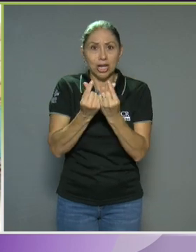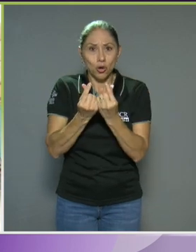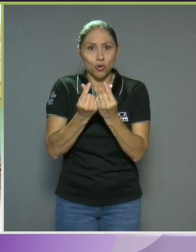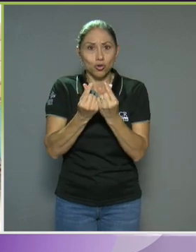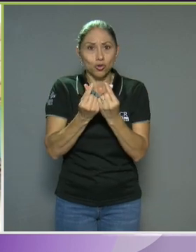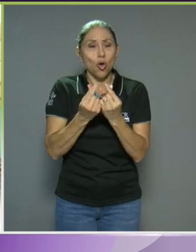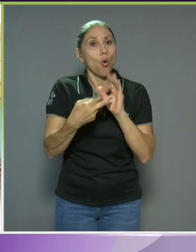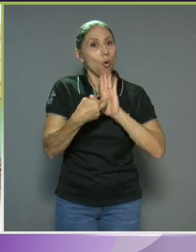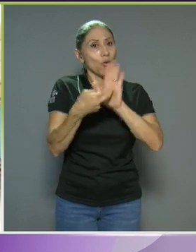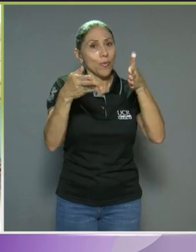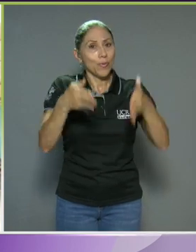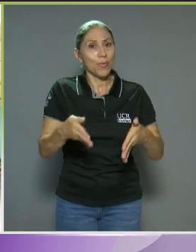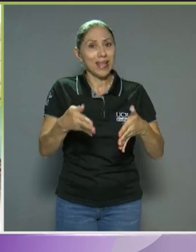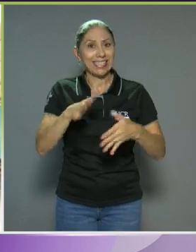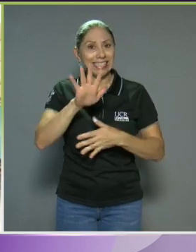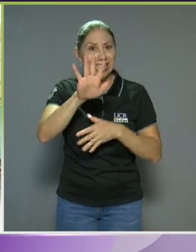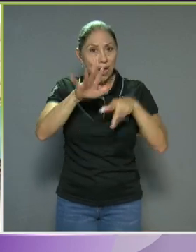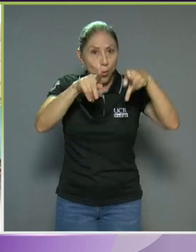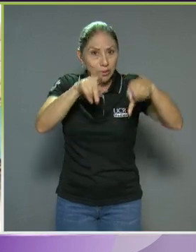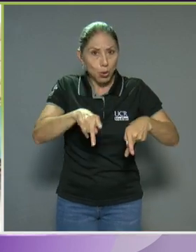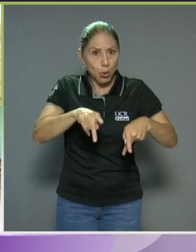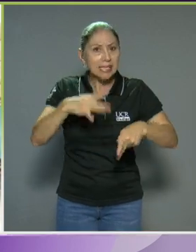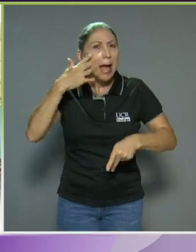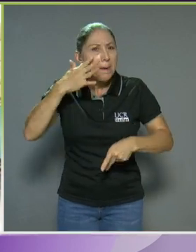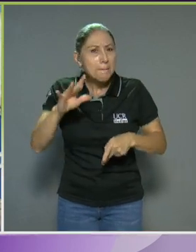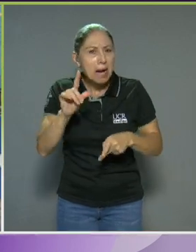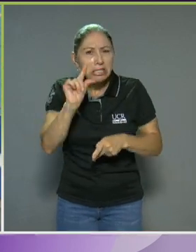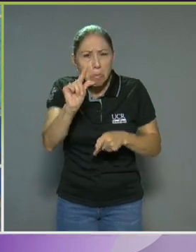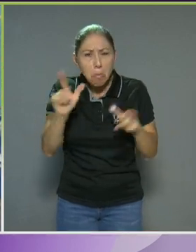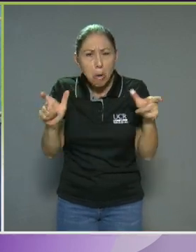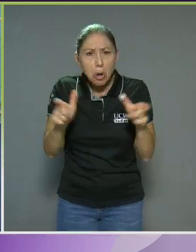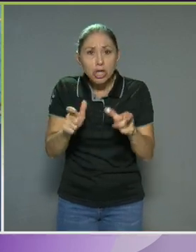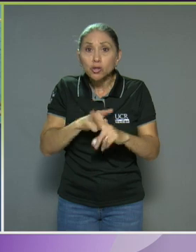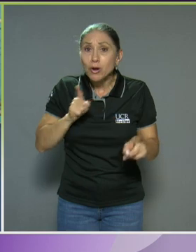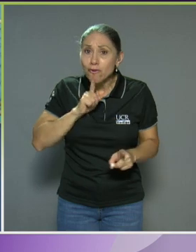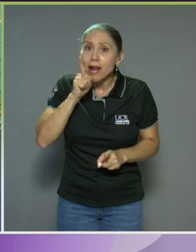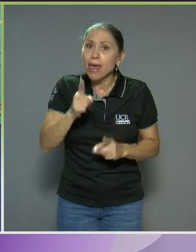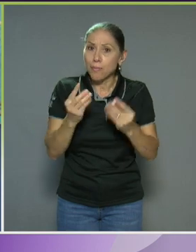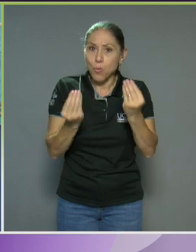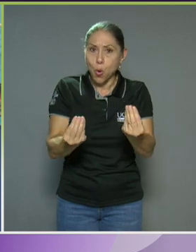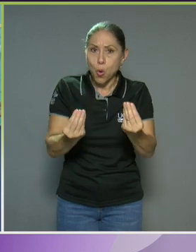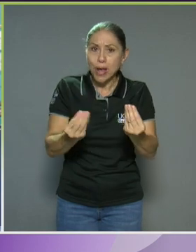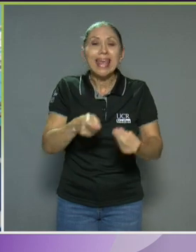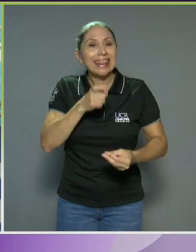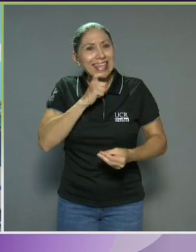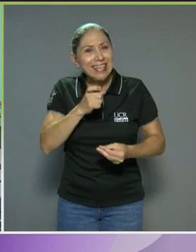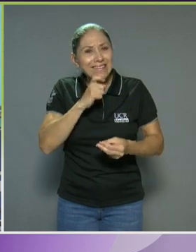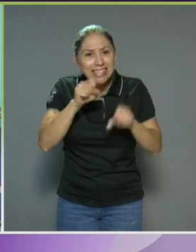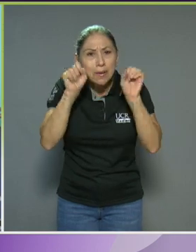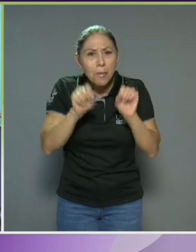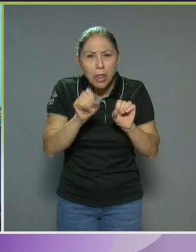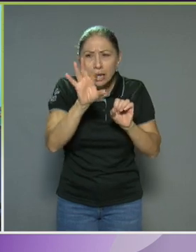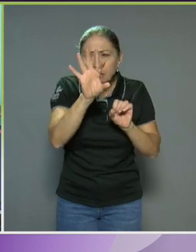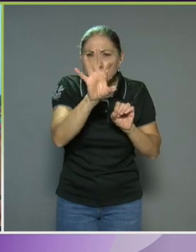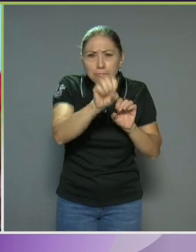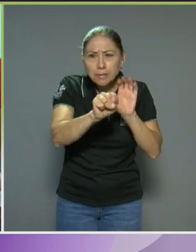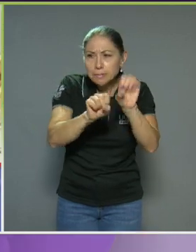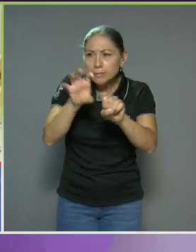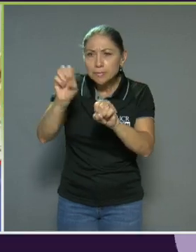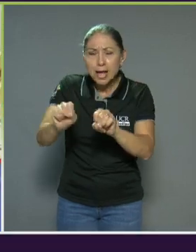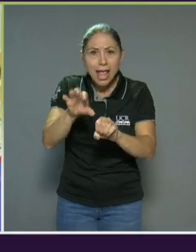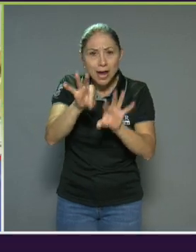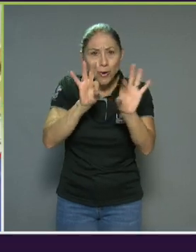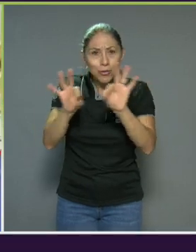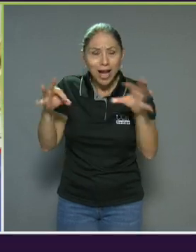que aunque suena poquito, son muchos, ¿verdad? Porque es complicado encontrarlos, ¿verdad? Pero ya el que ellos tengan oportunidad,